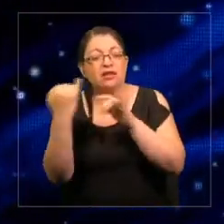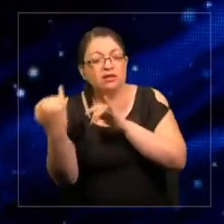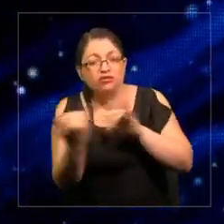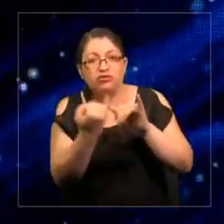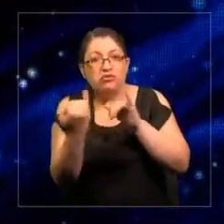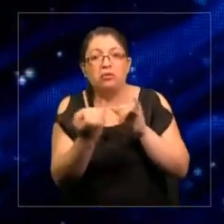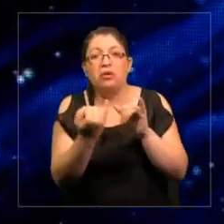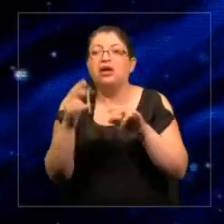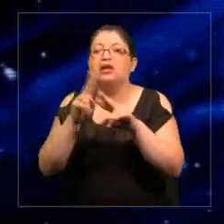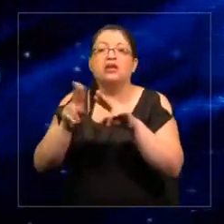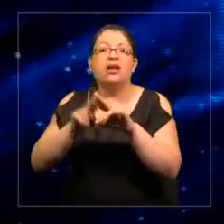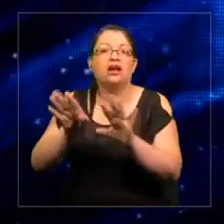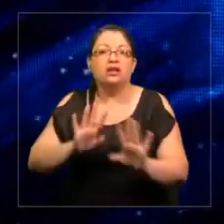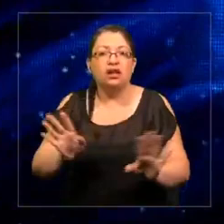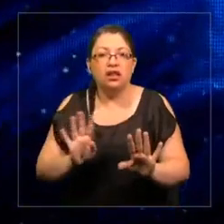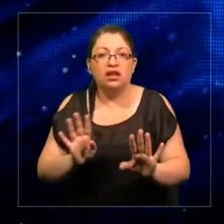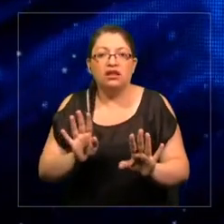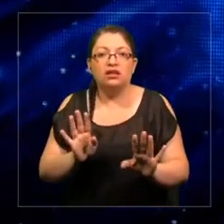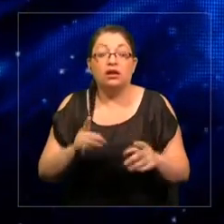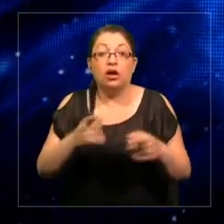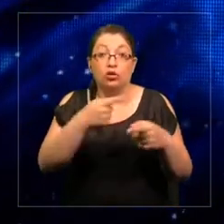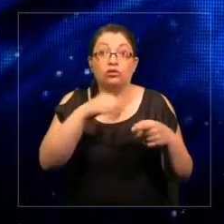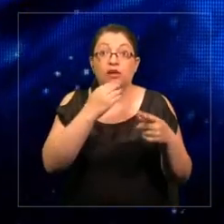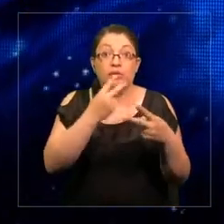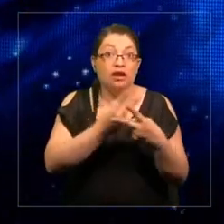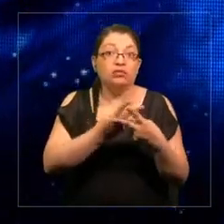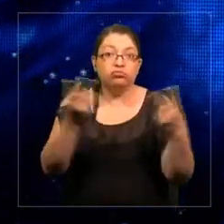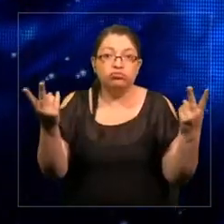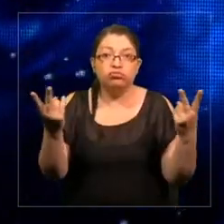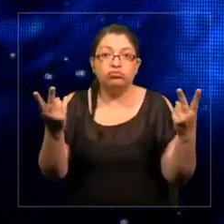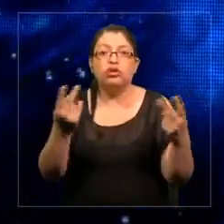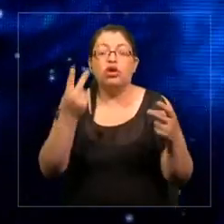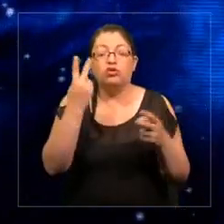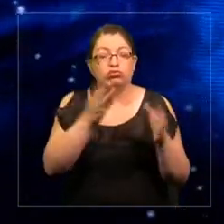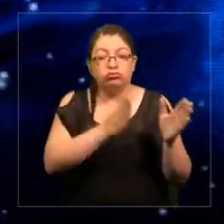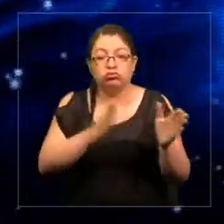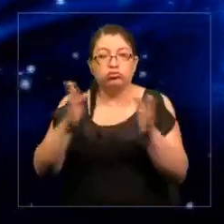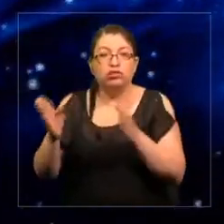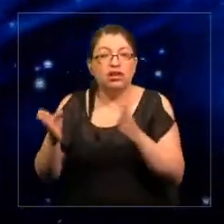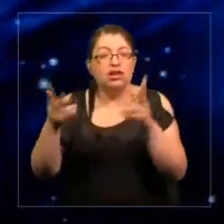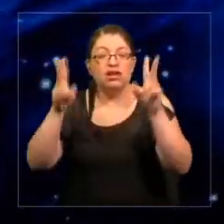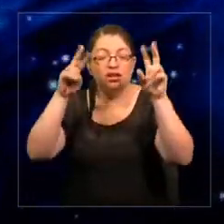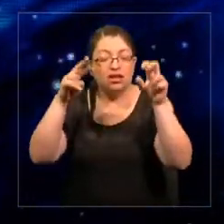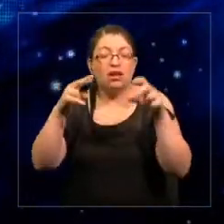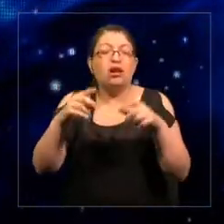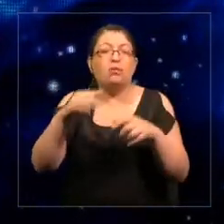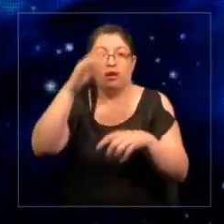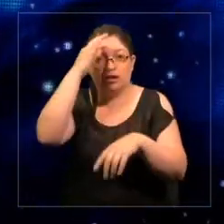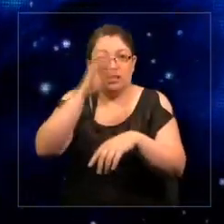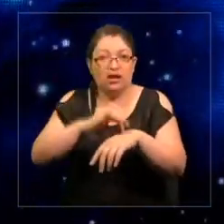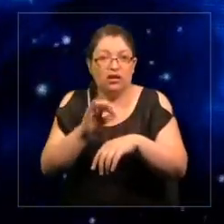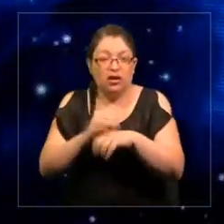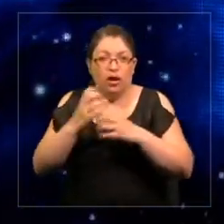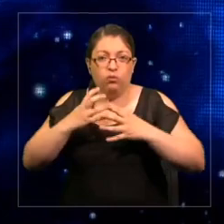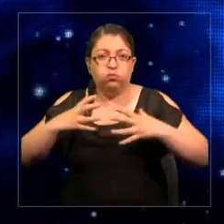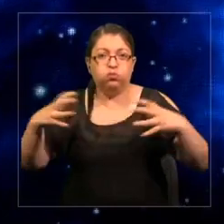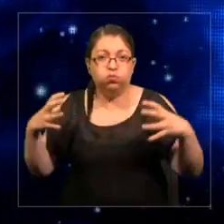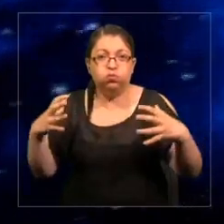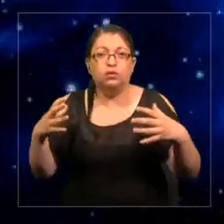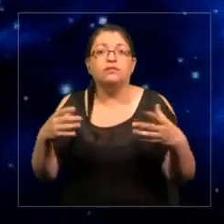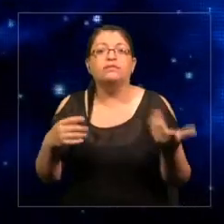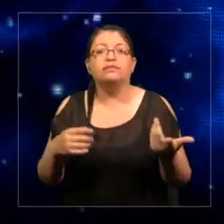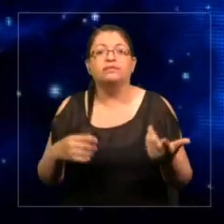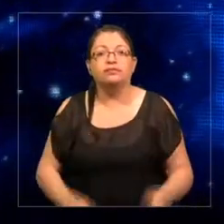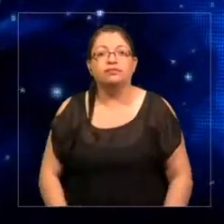En el Lancet publicamos dos series sobre la obesidad, y en la